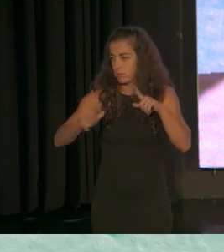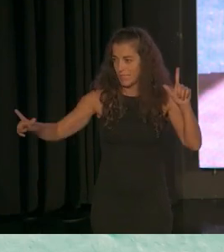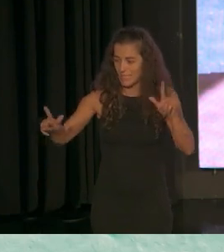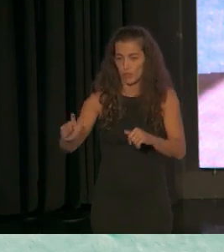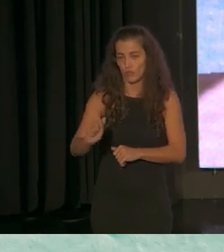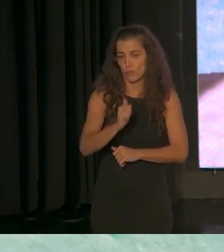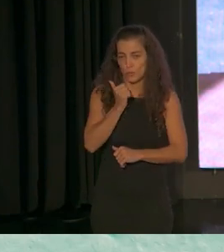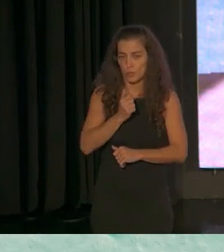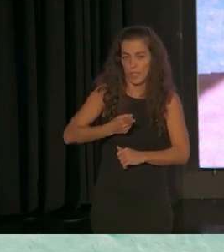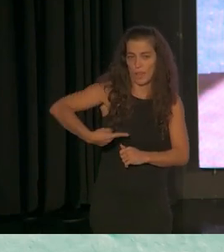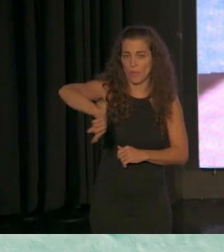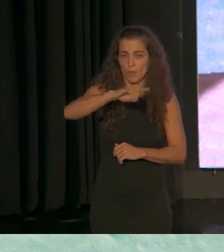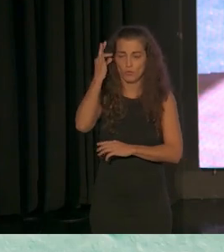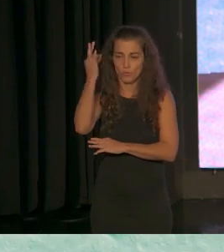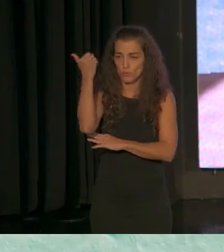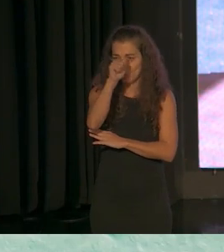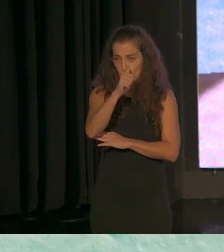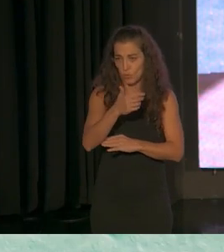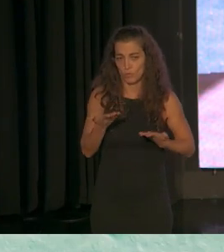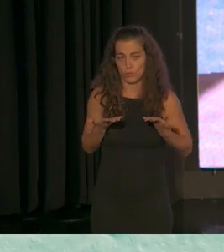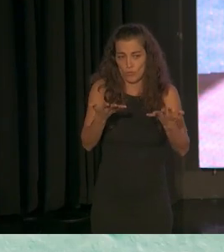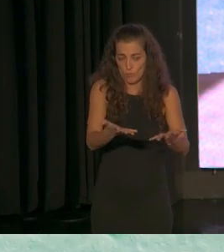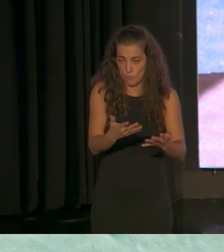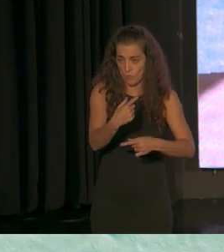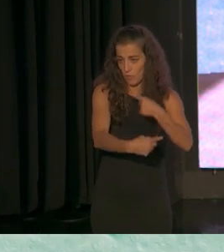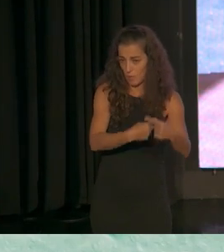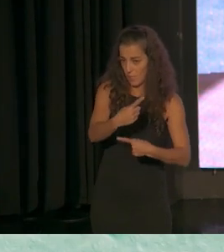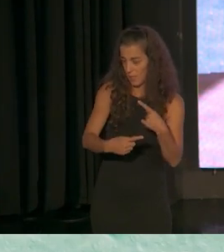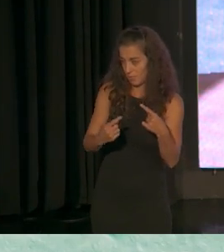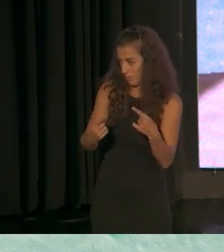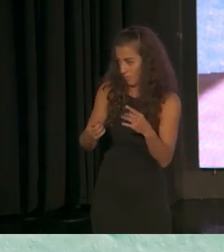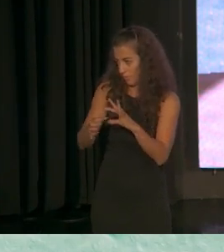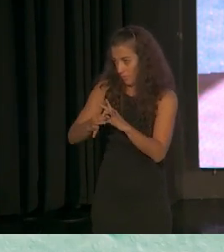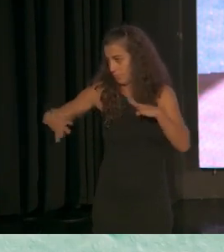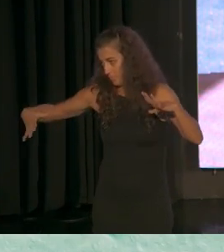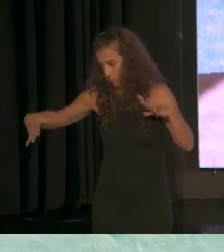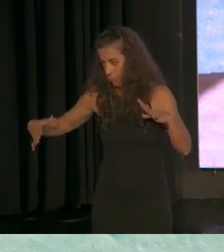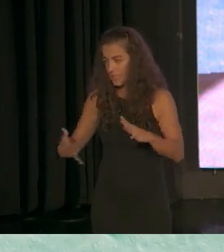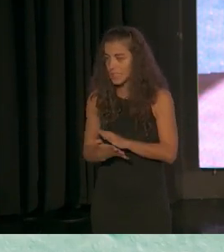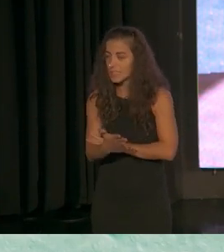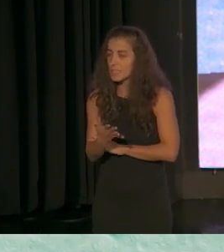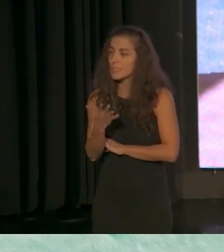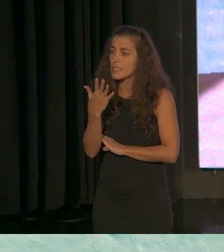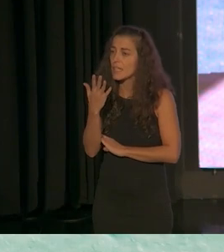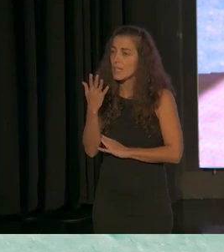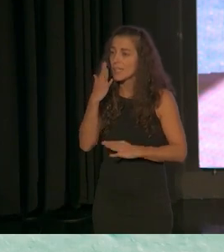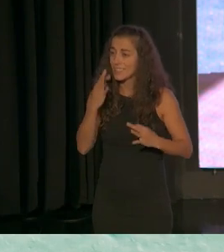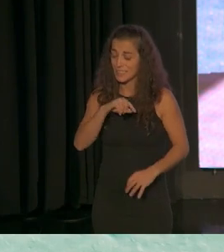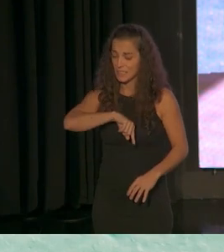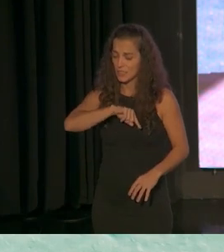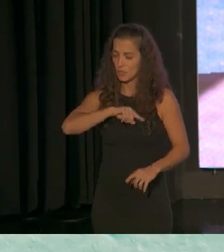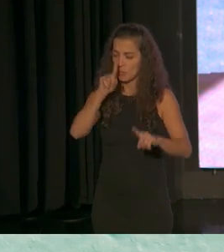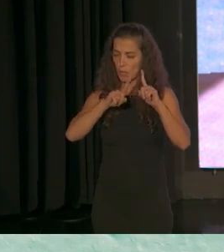vosotros y vosotras ofrecéis a las familias pero esta sensación de que el problema es mío y yo debo